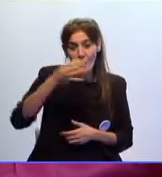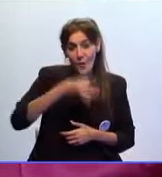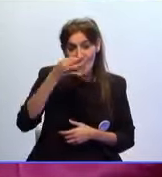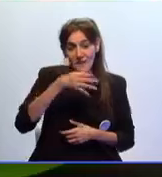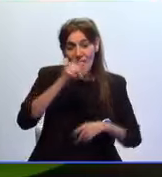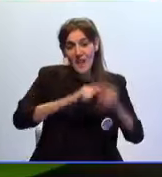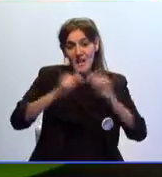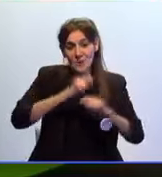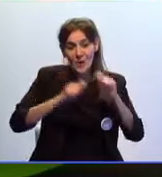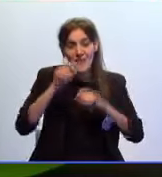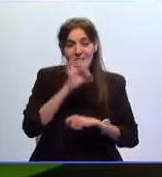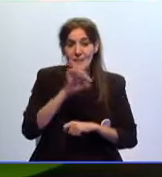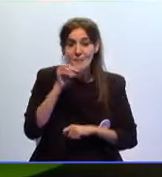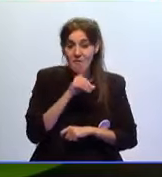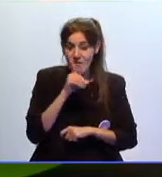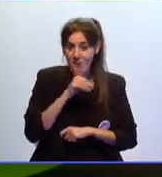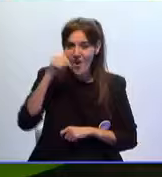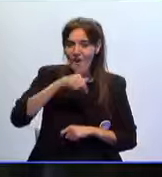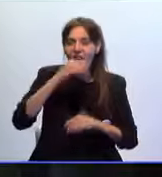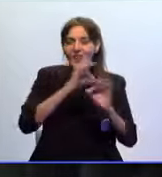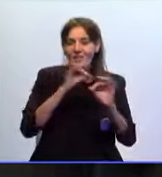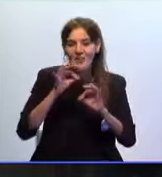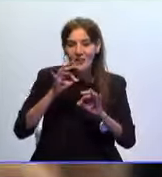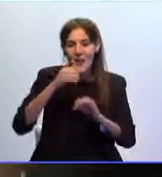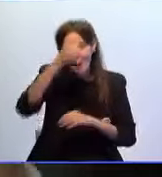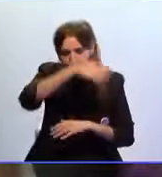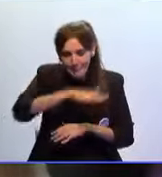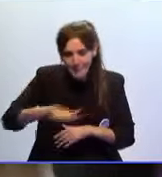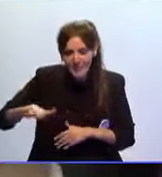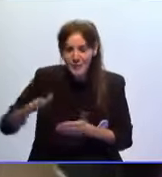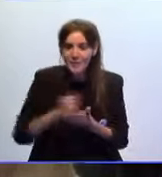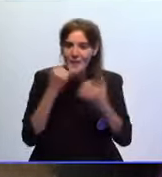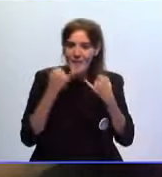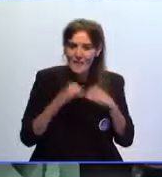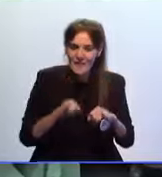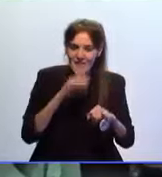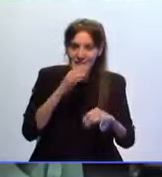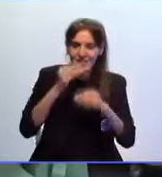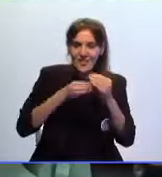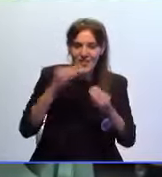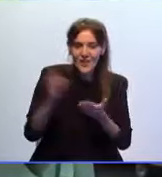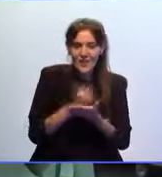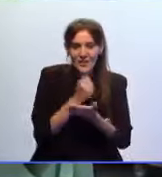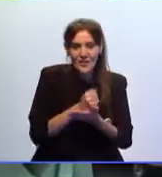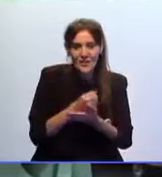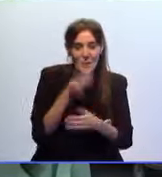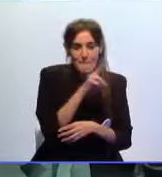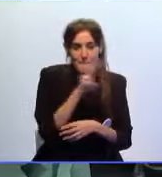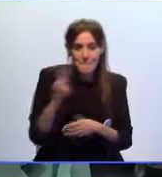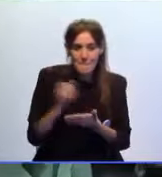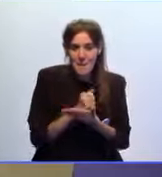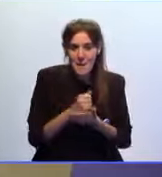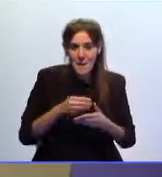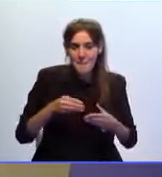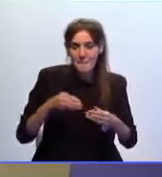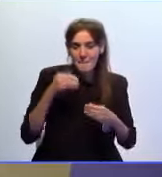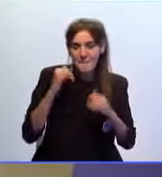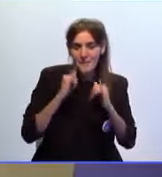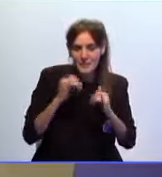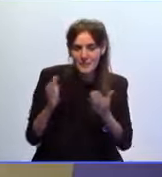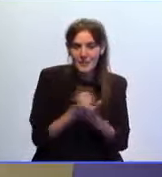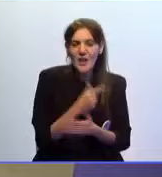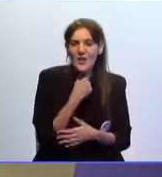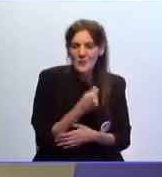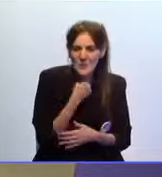la asociación síndrome de Down ha organizado para los más pequeños una fiesta de Halloween en la que puedan encontrarse y pasarlo bien a ellos les gusta